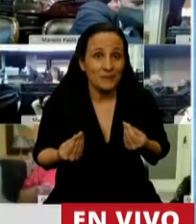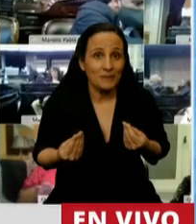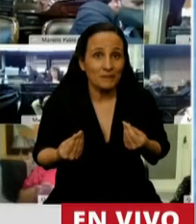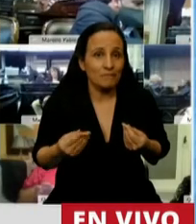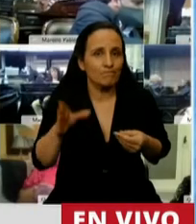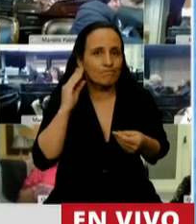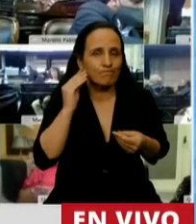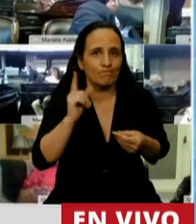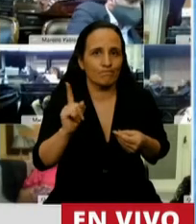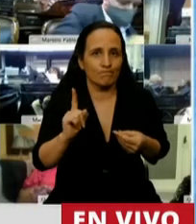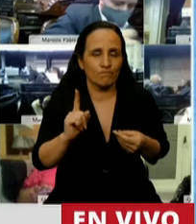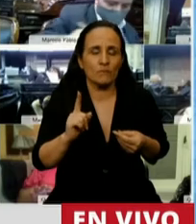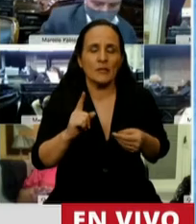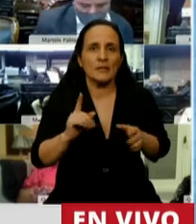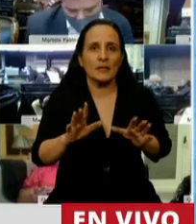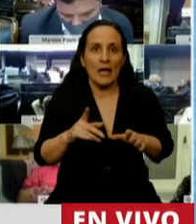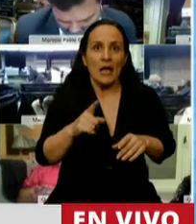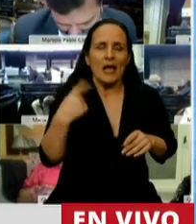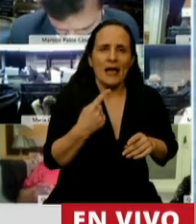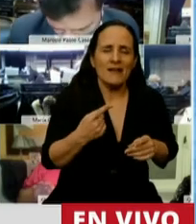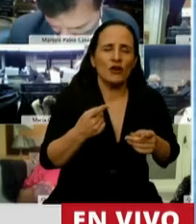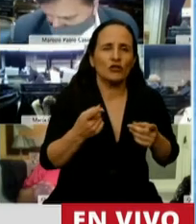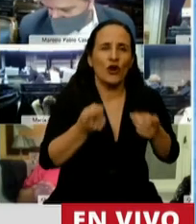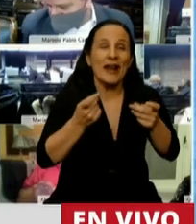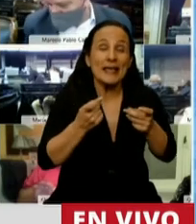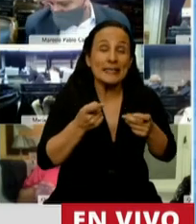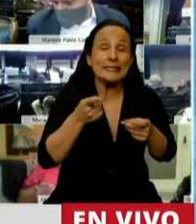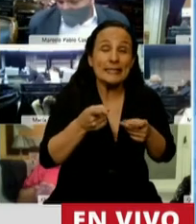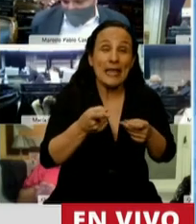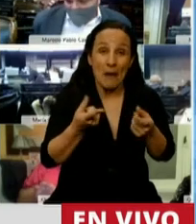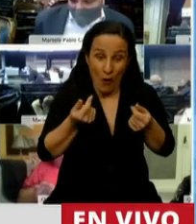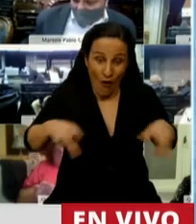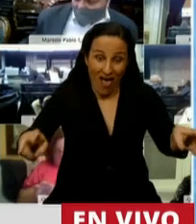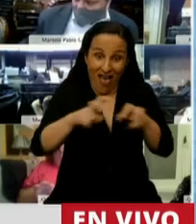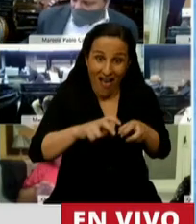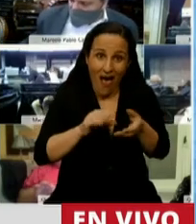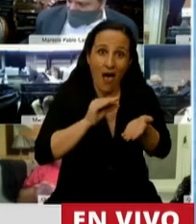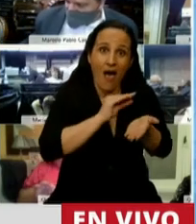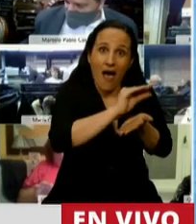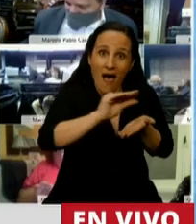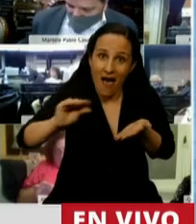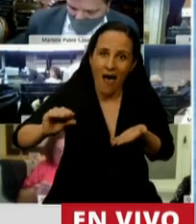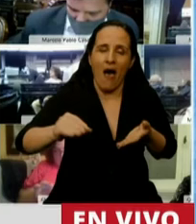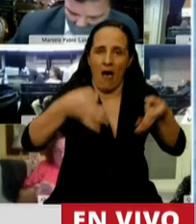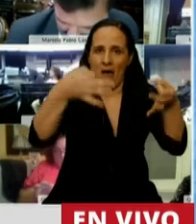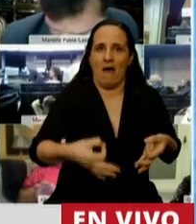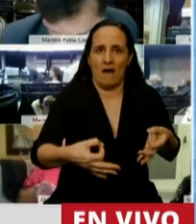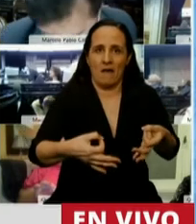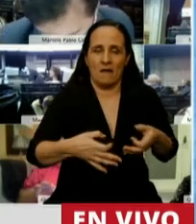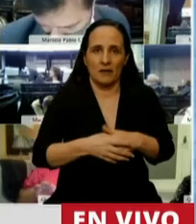recursos que son muy escasos. Y nada de esto se discute en este presupuesto, no sé si le dije que estamos en el tiempo.